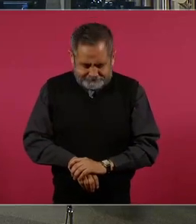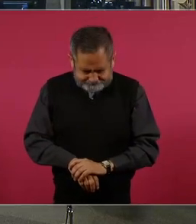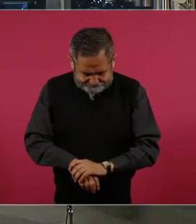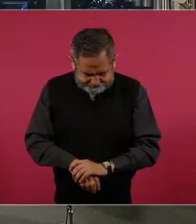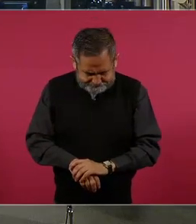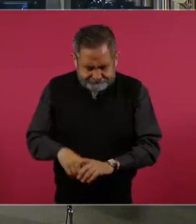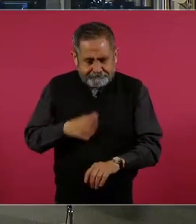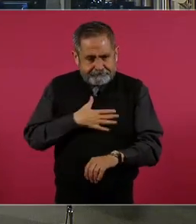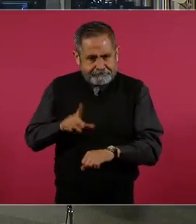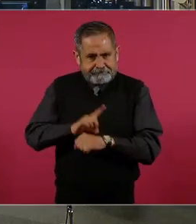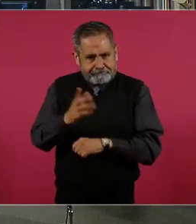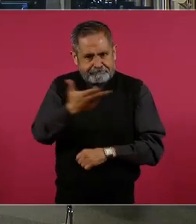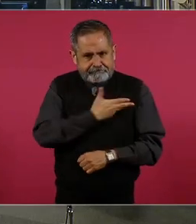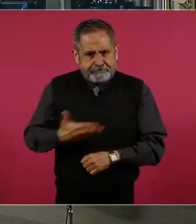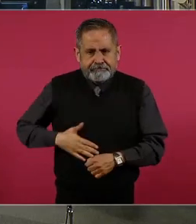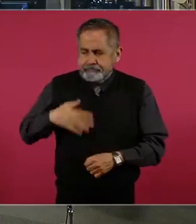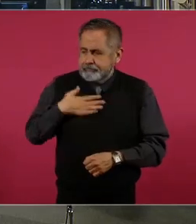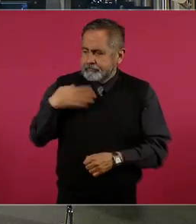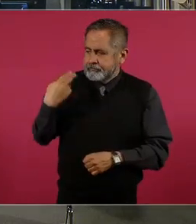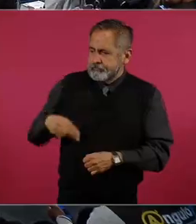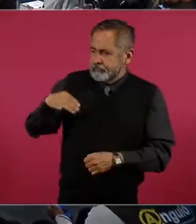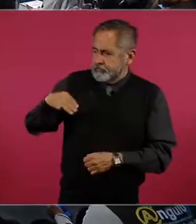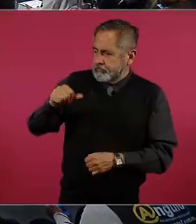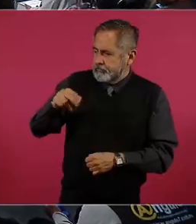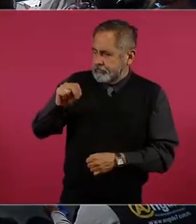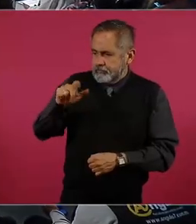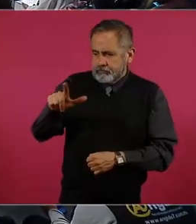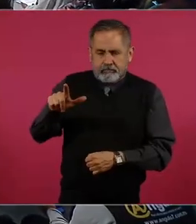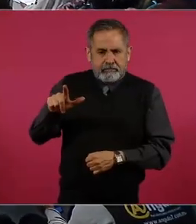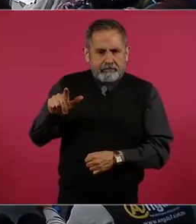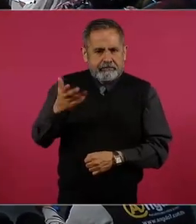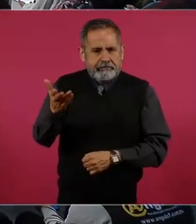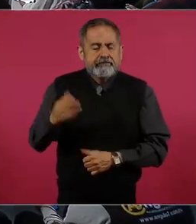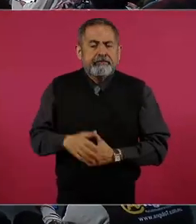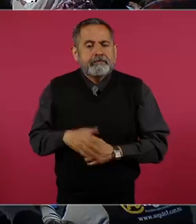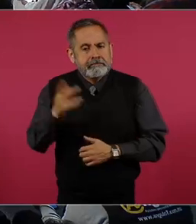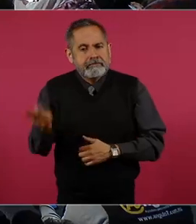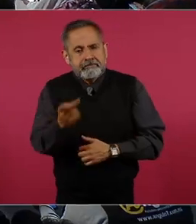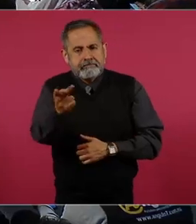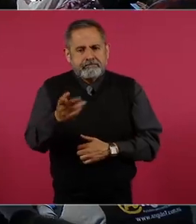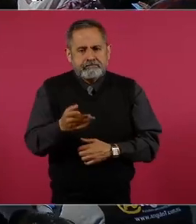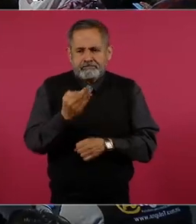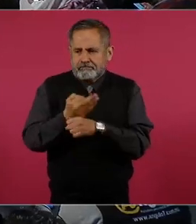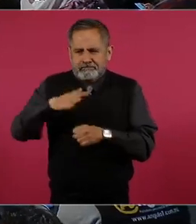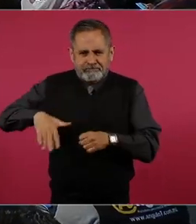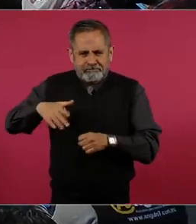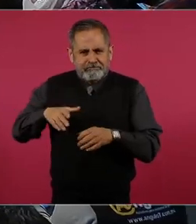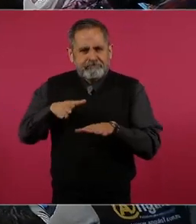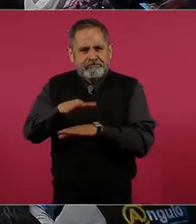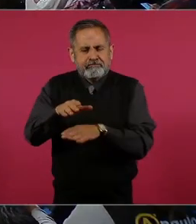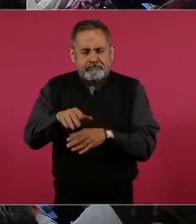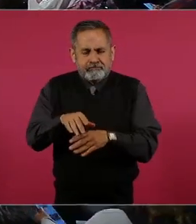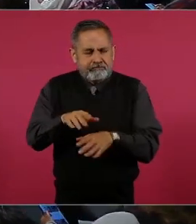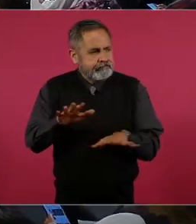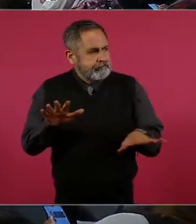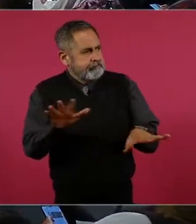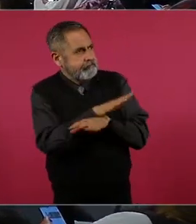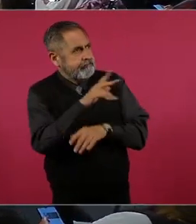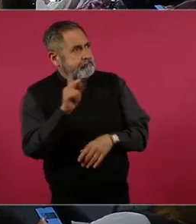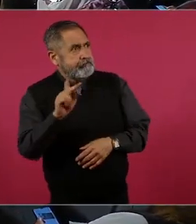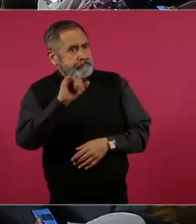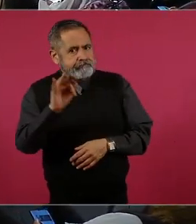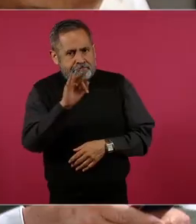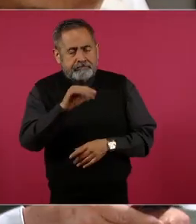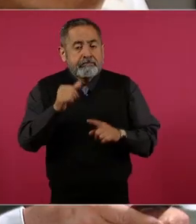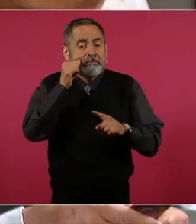Buenos días, presidente. Manuel Galetzi Ramírez de Sin Línea. Preguntarle, ahorita que trató la reforma al Poder Judicial, ayer